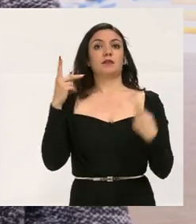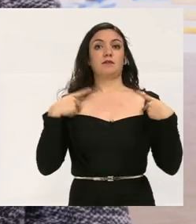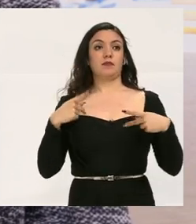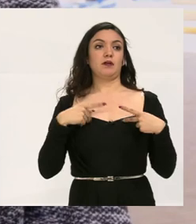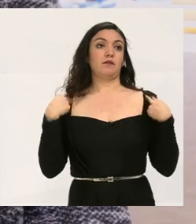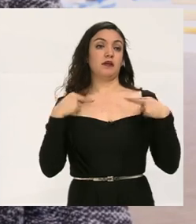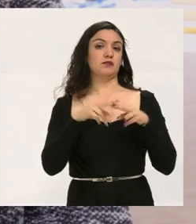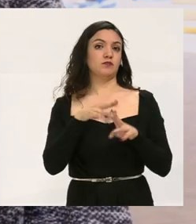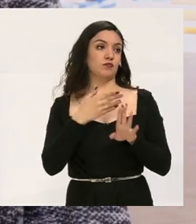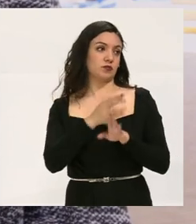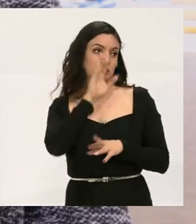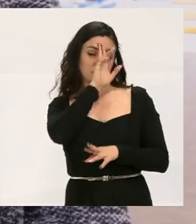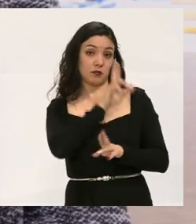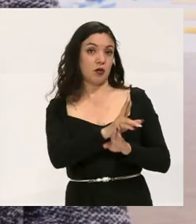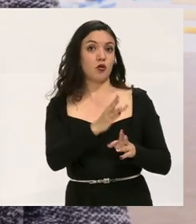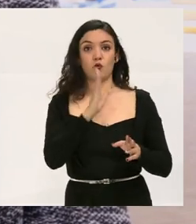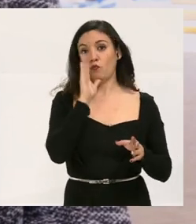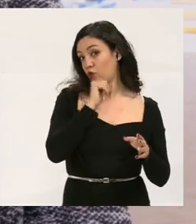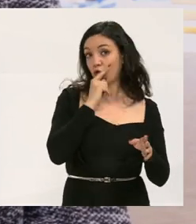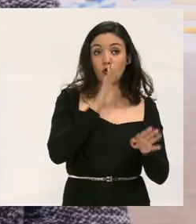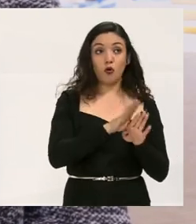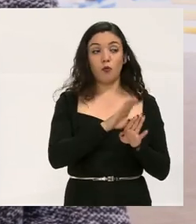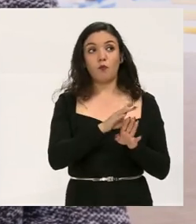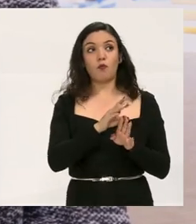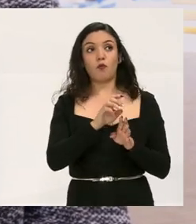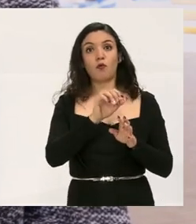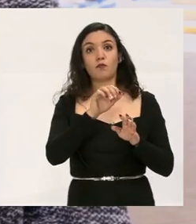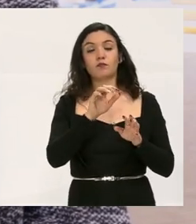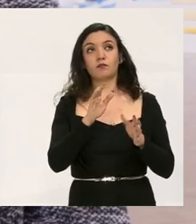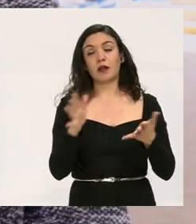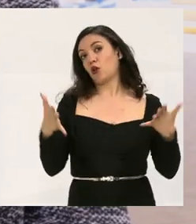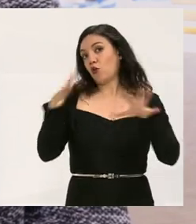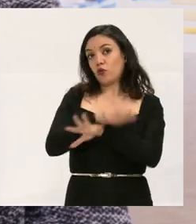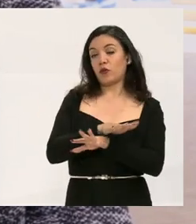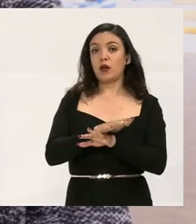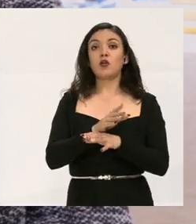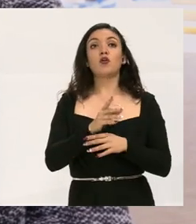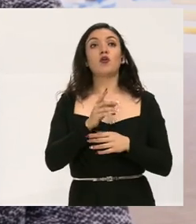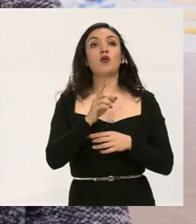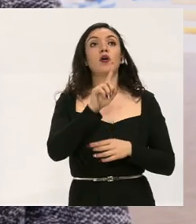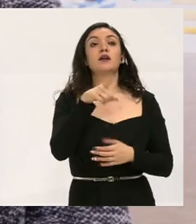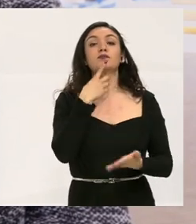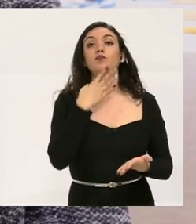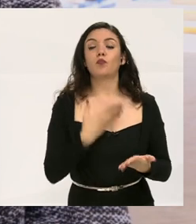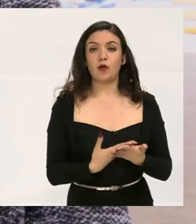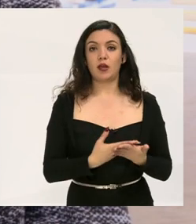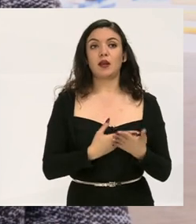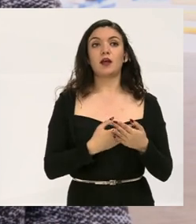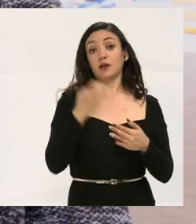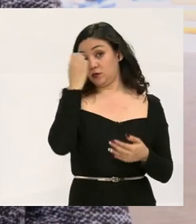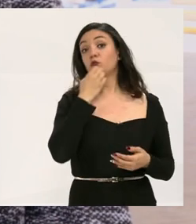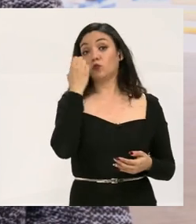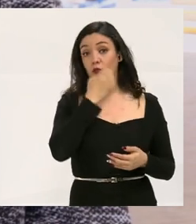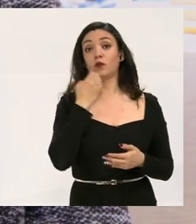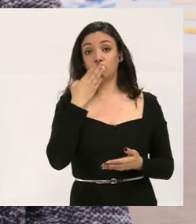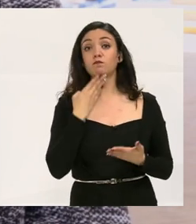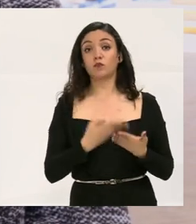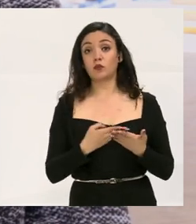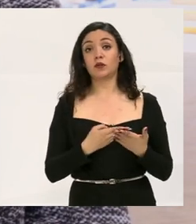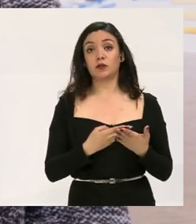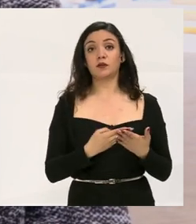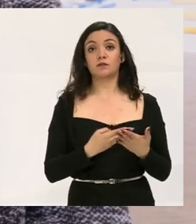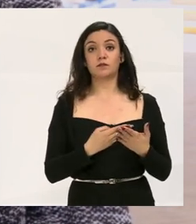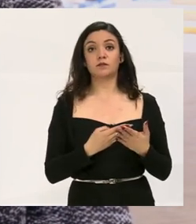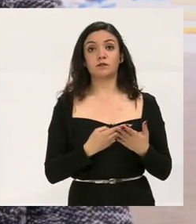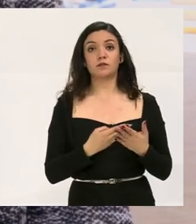la atención, los maestros me respeto, no tengo nada que decir de ellos, al contrario. Es muy buena, buena escuela.